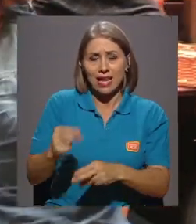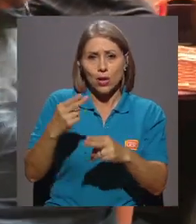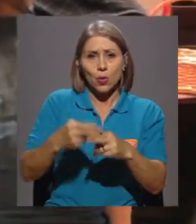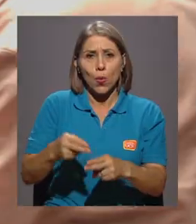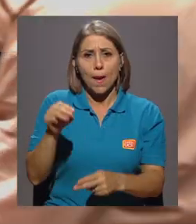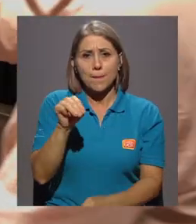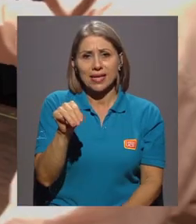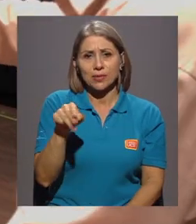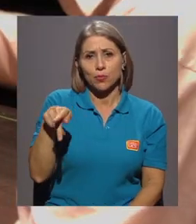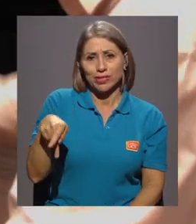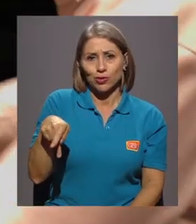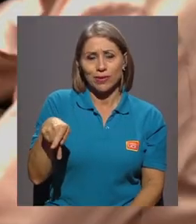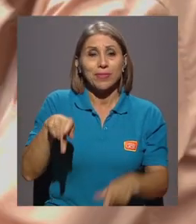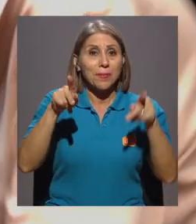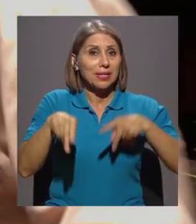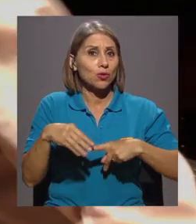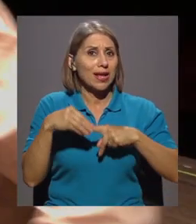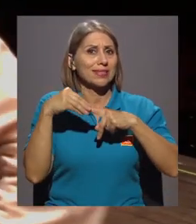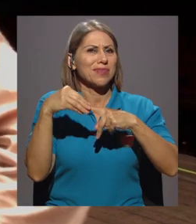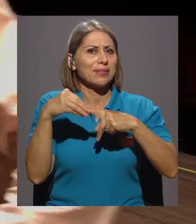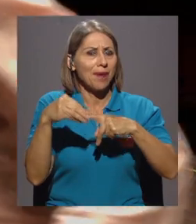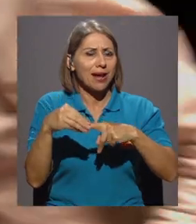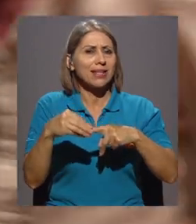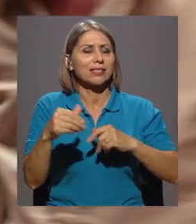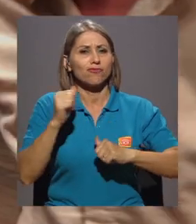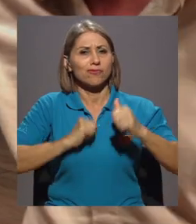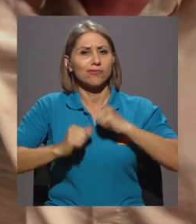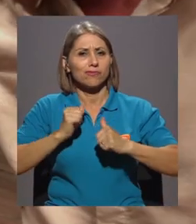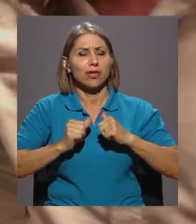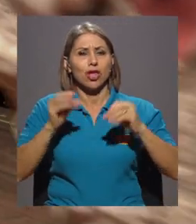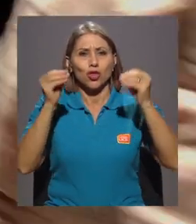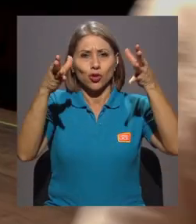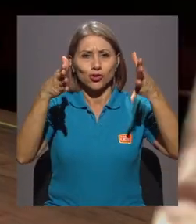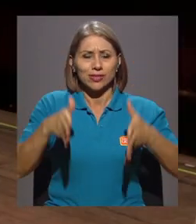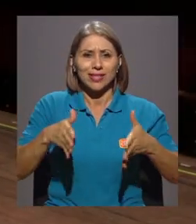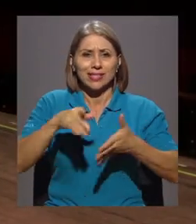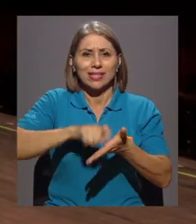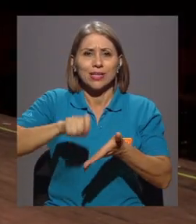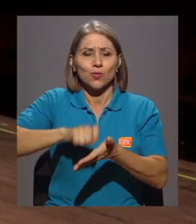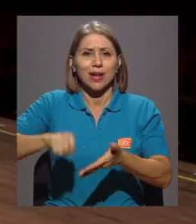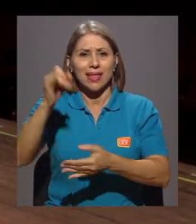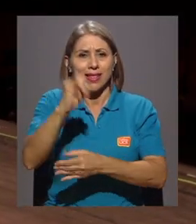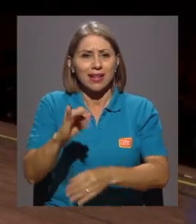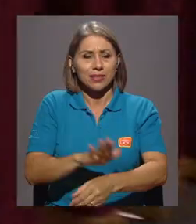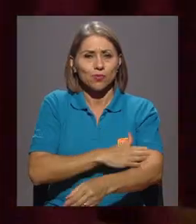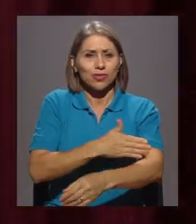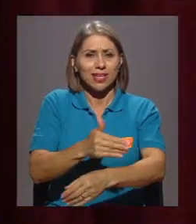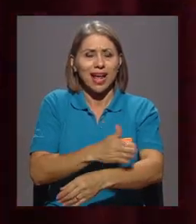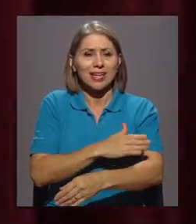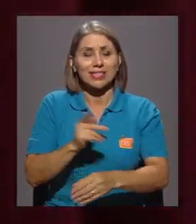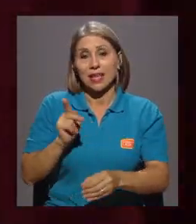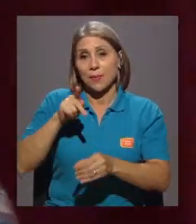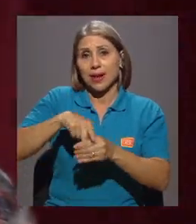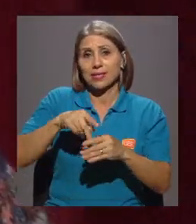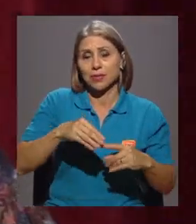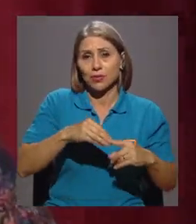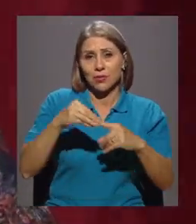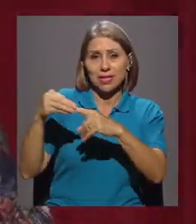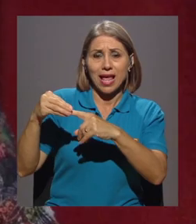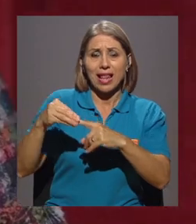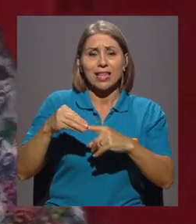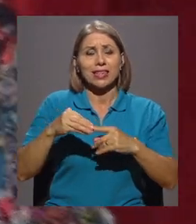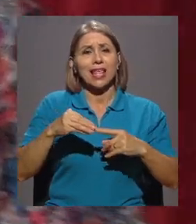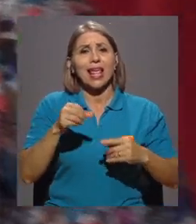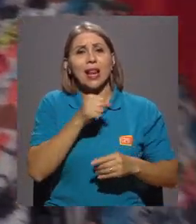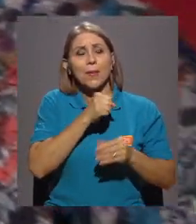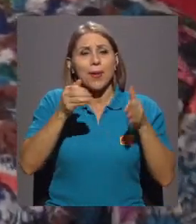Pezzutti y los personajes principales fueron interpretados por docentes de la Escuela de Artes Musicales y la participación especial del